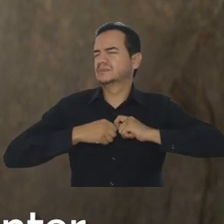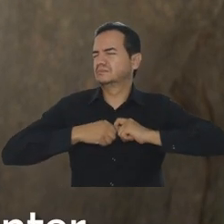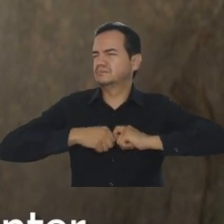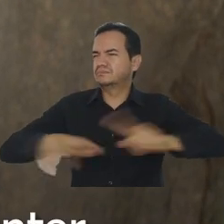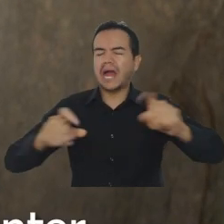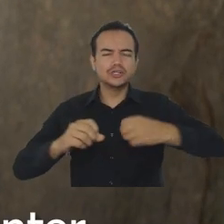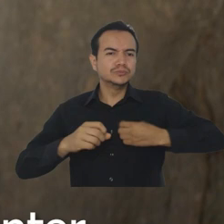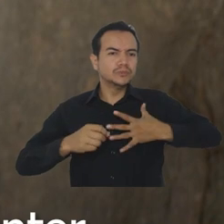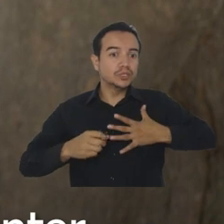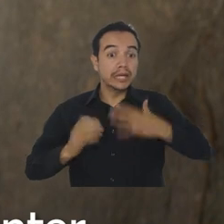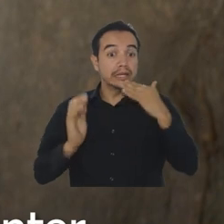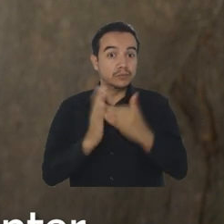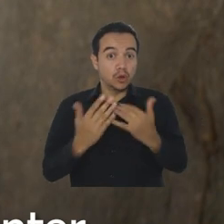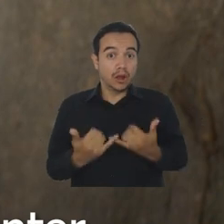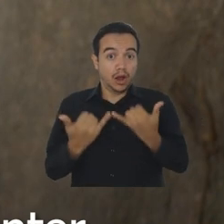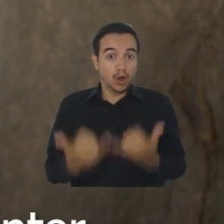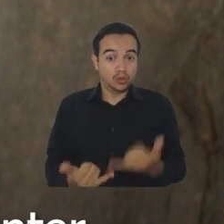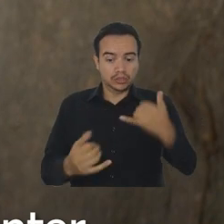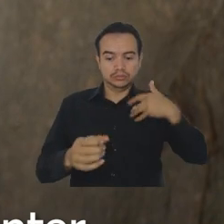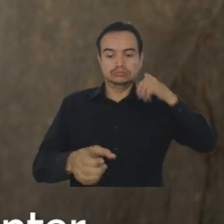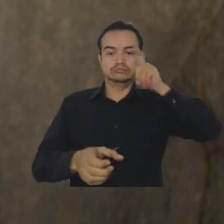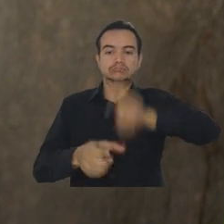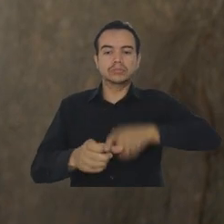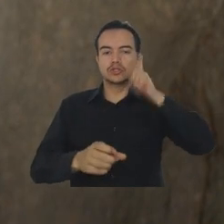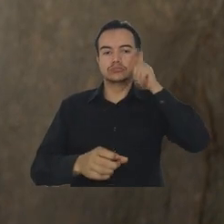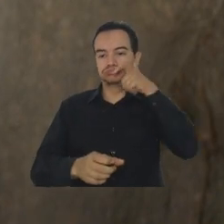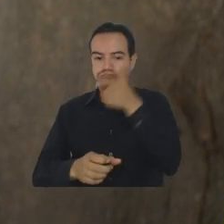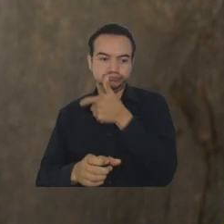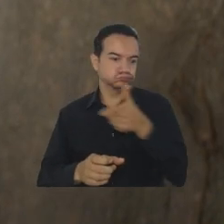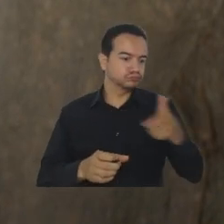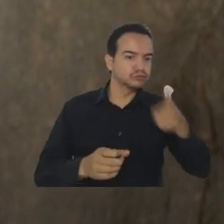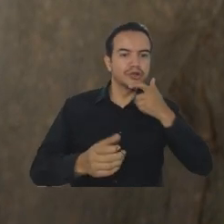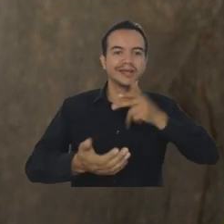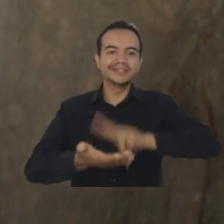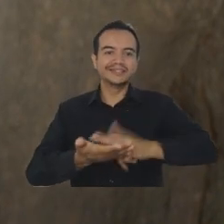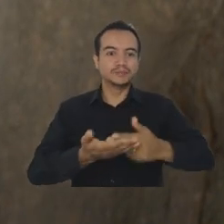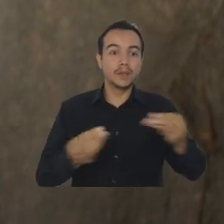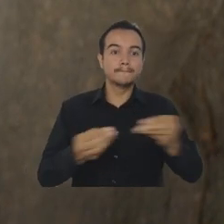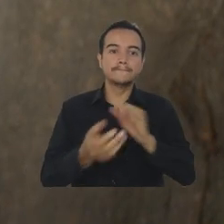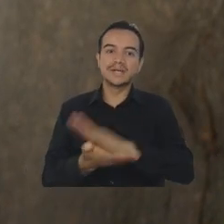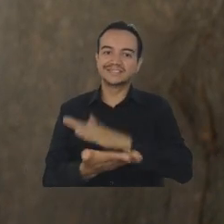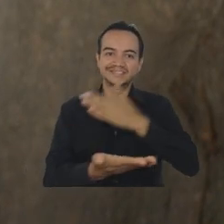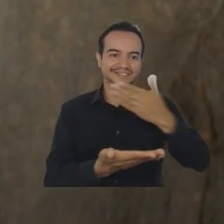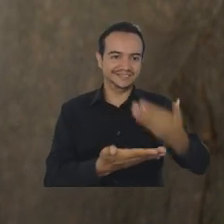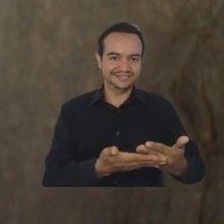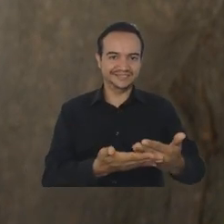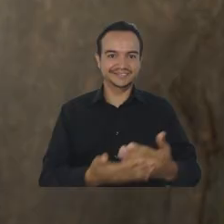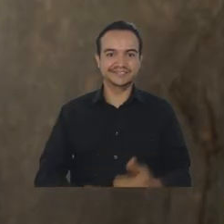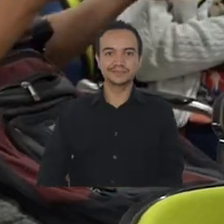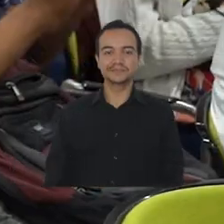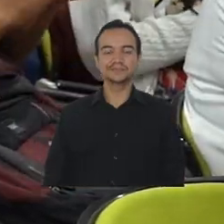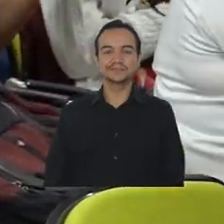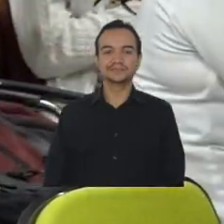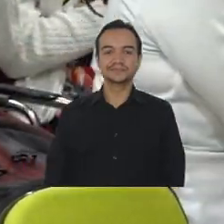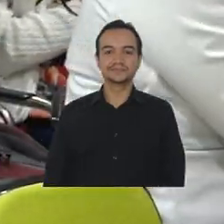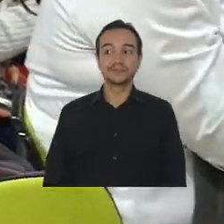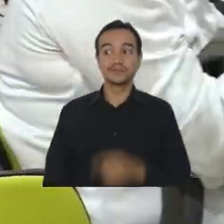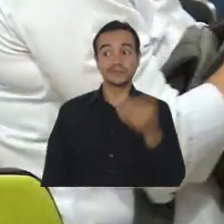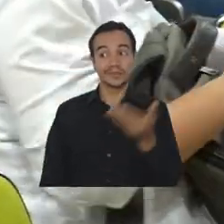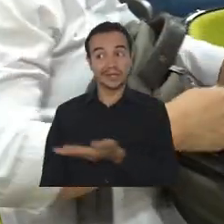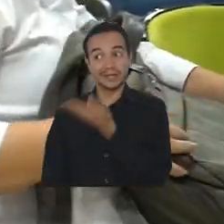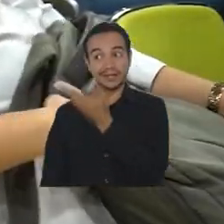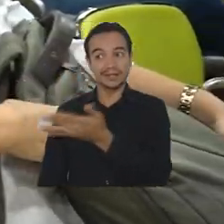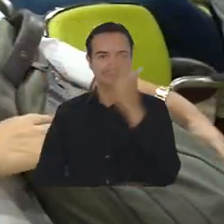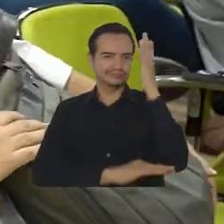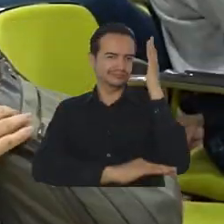world. Por ejemplo, I work in a call center as an interpreter and translator. En una